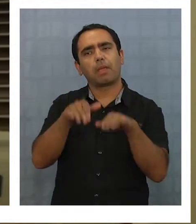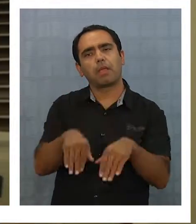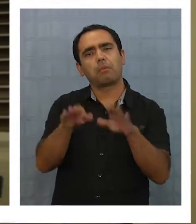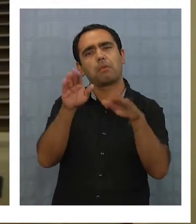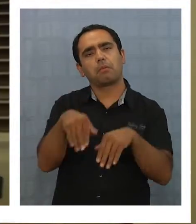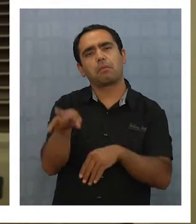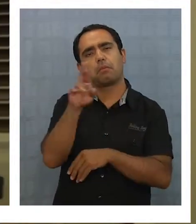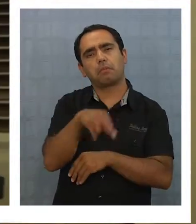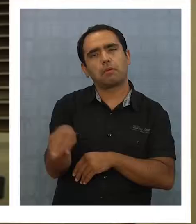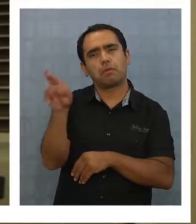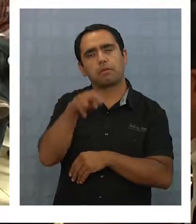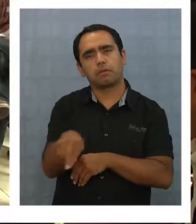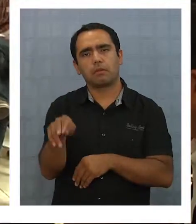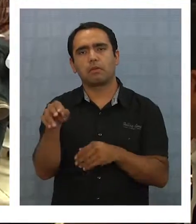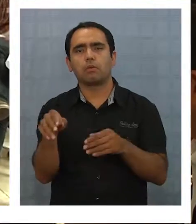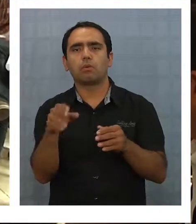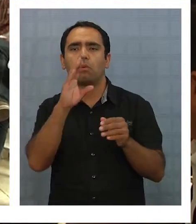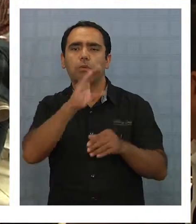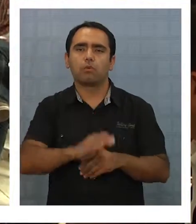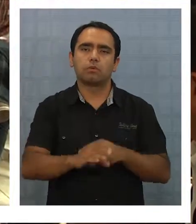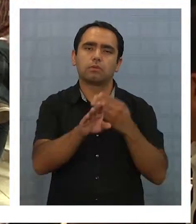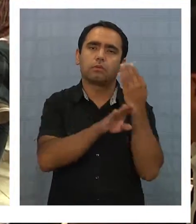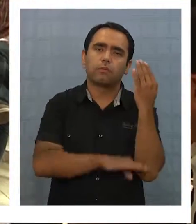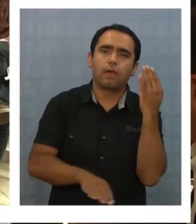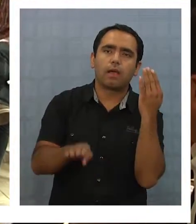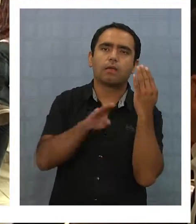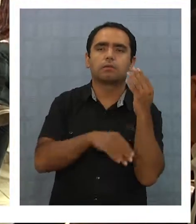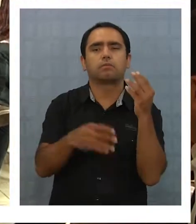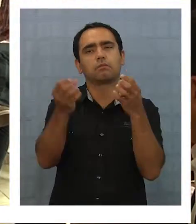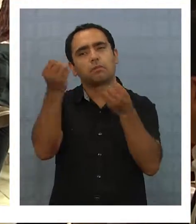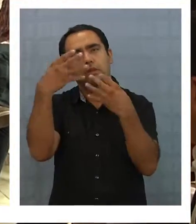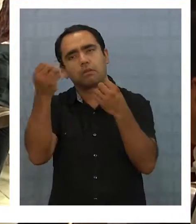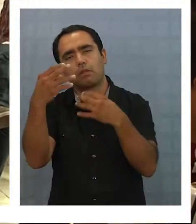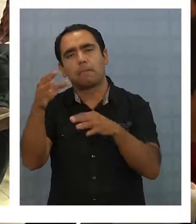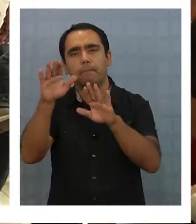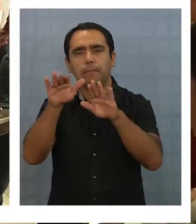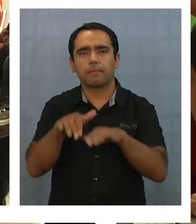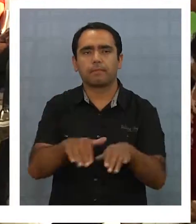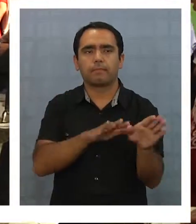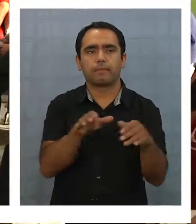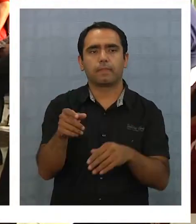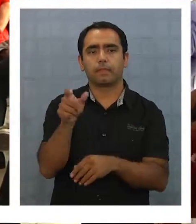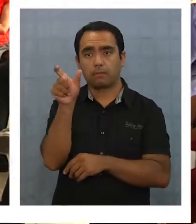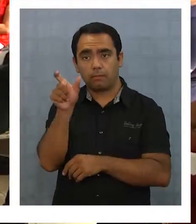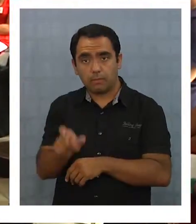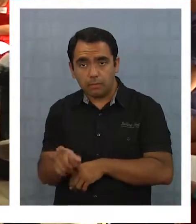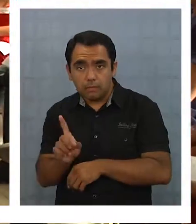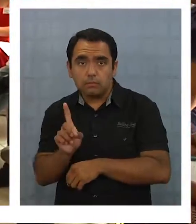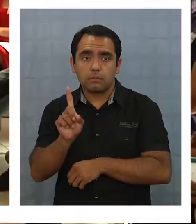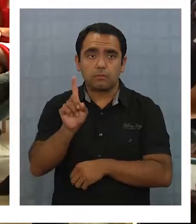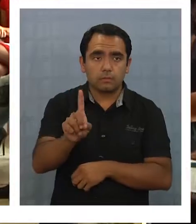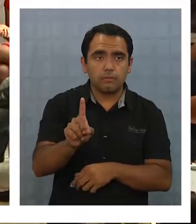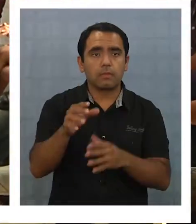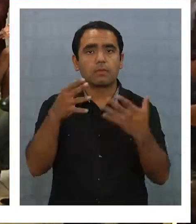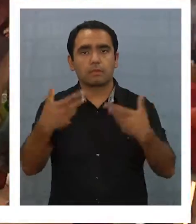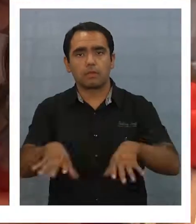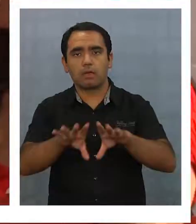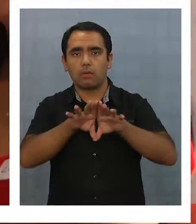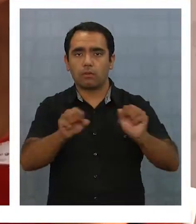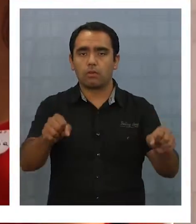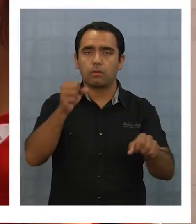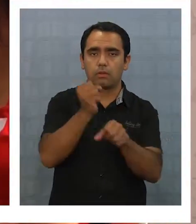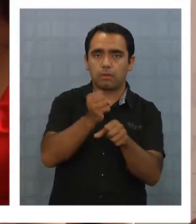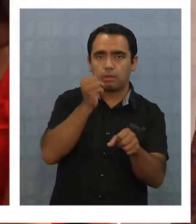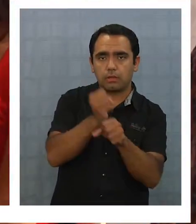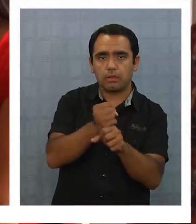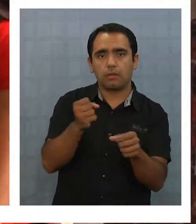lo mismo, es un curso básico de emprendimiento donde te enseñan siempre lo mismo. Junto con esta visita, Cowork y Aset firmarán un convenio